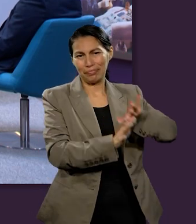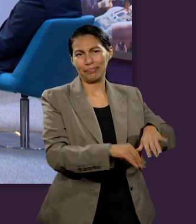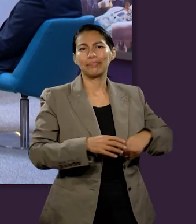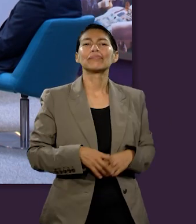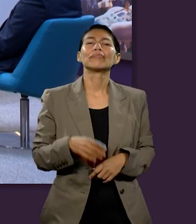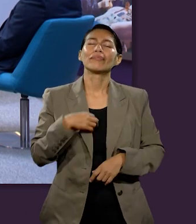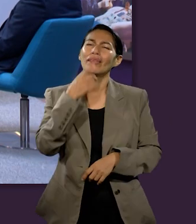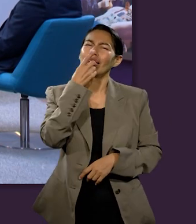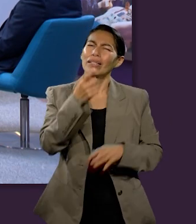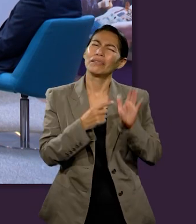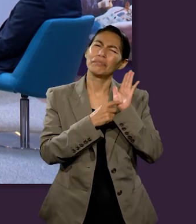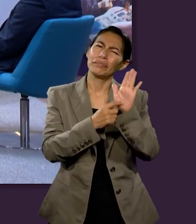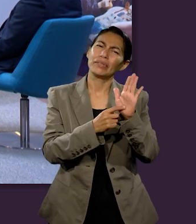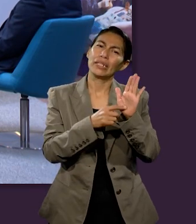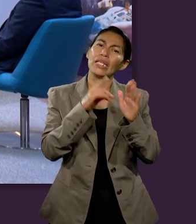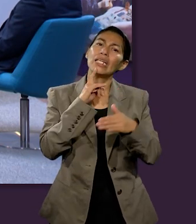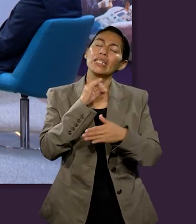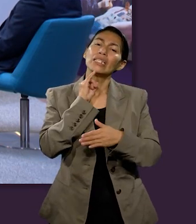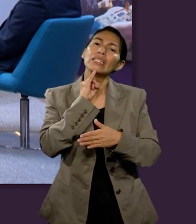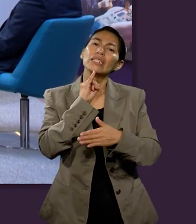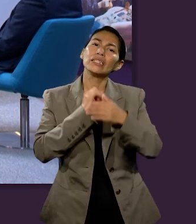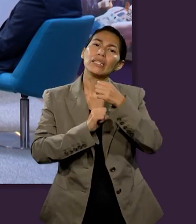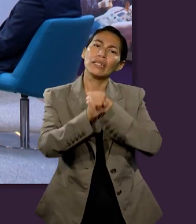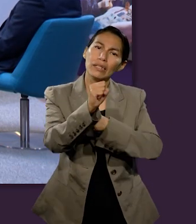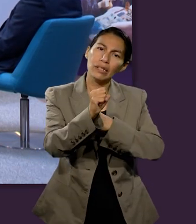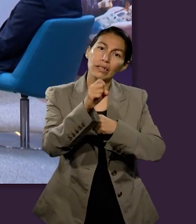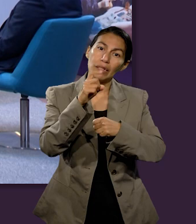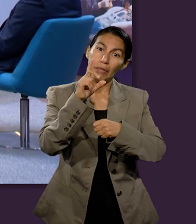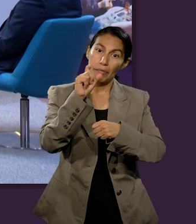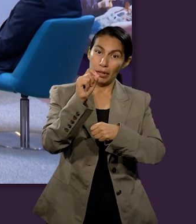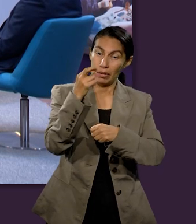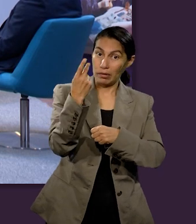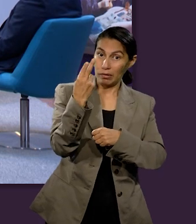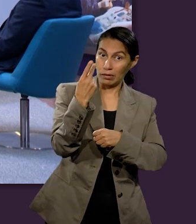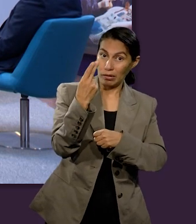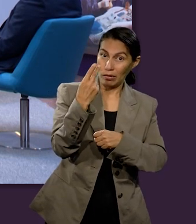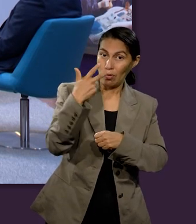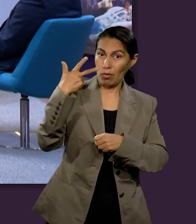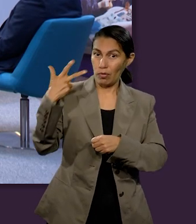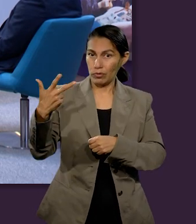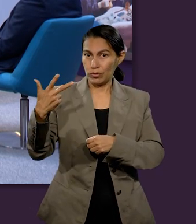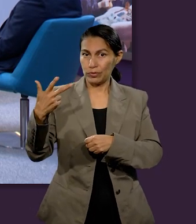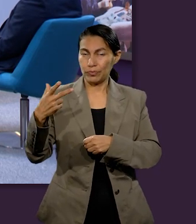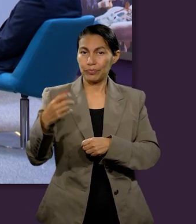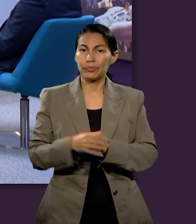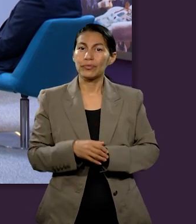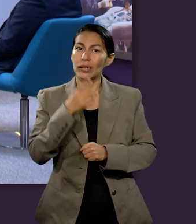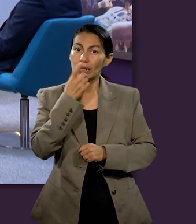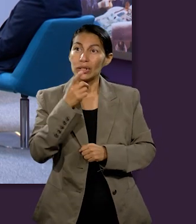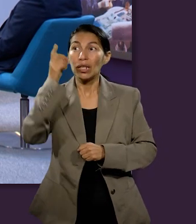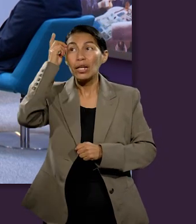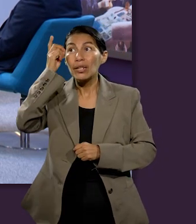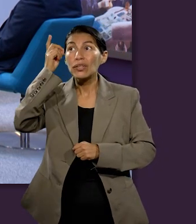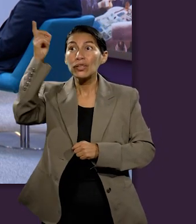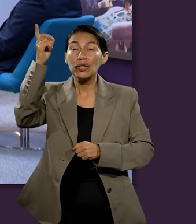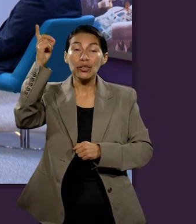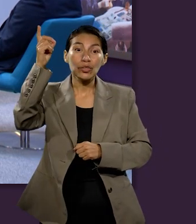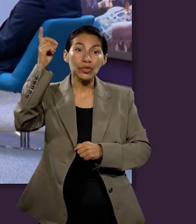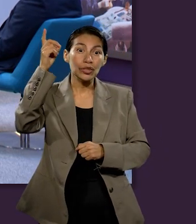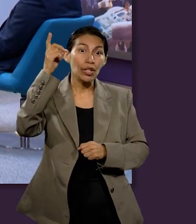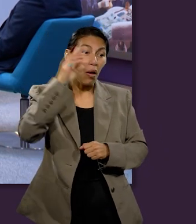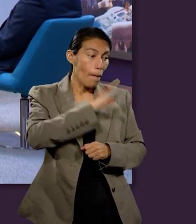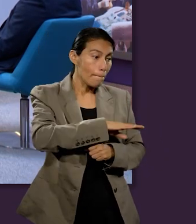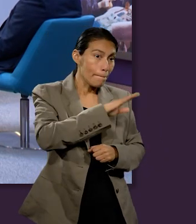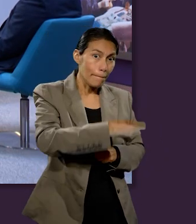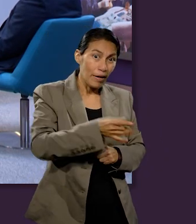que esto es contrario a lo que realmente va a pasar, y quiero compartir con ustedes un versículo que está en Isaías 25,